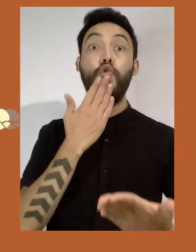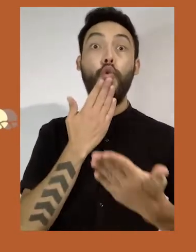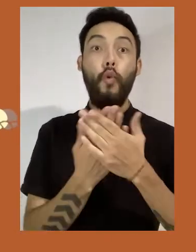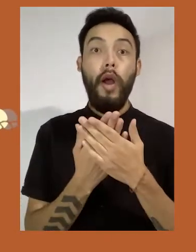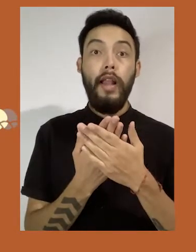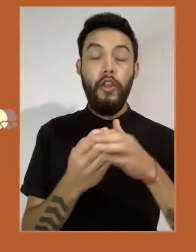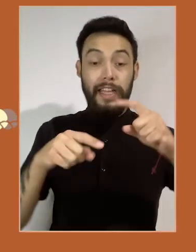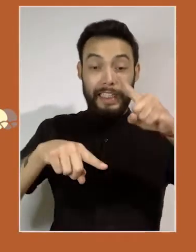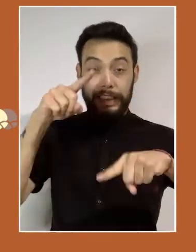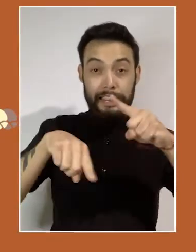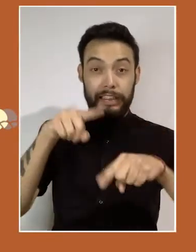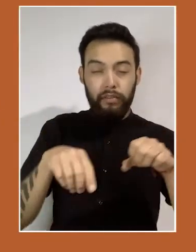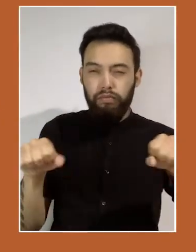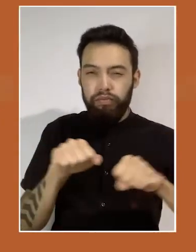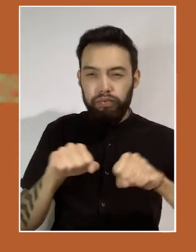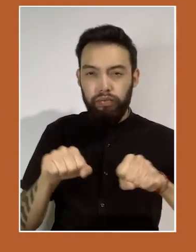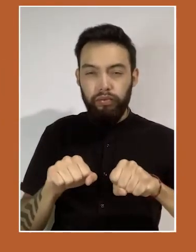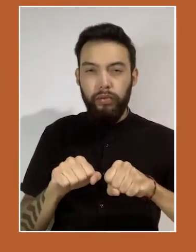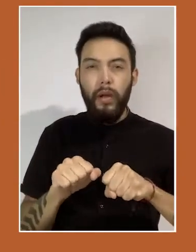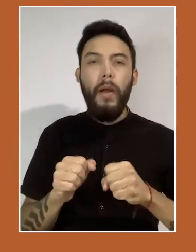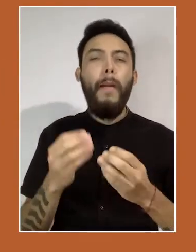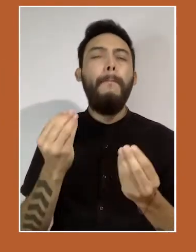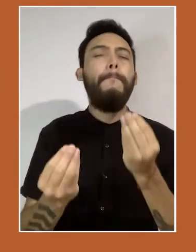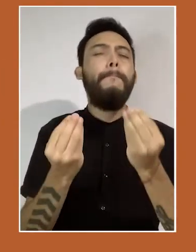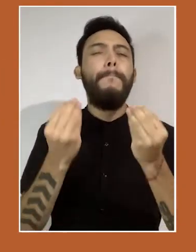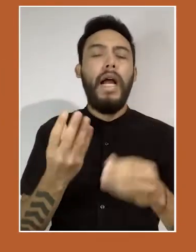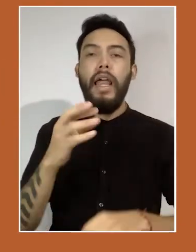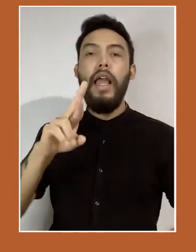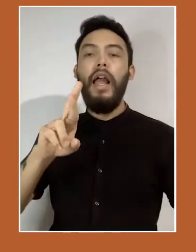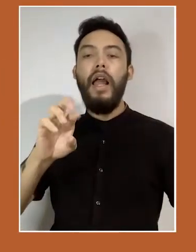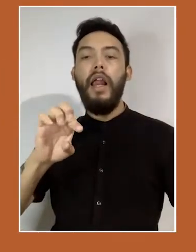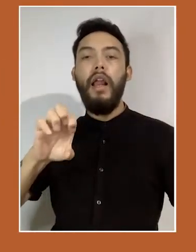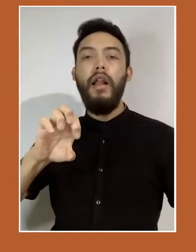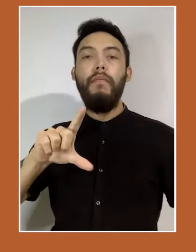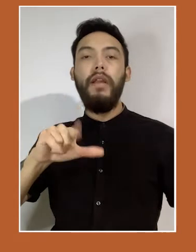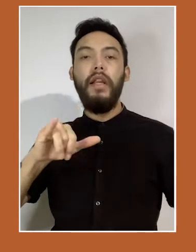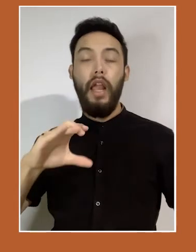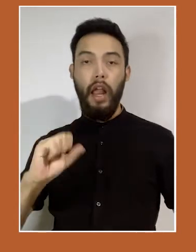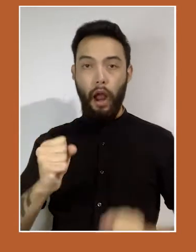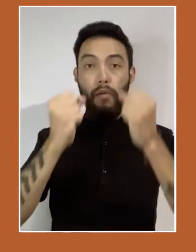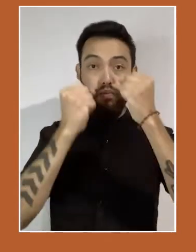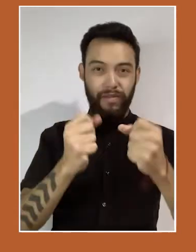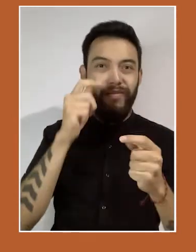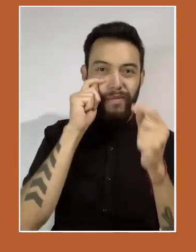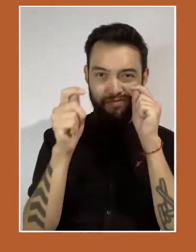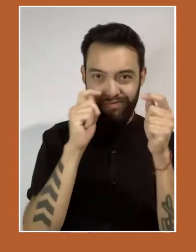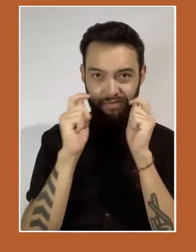Cuando la Tierra tiembla Ocurren réplicas que pueden causar daños.